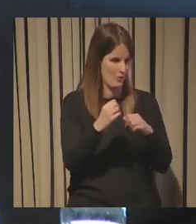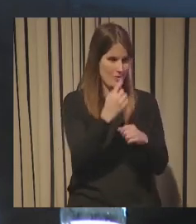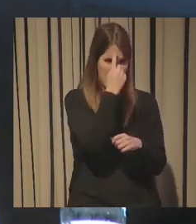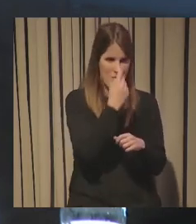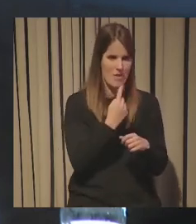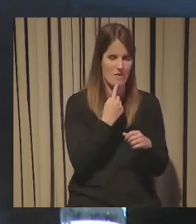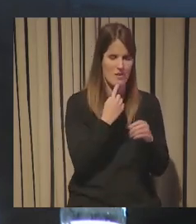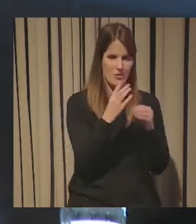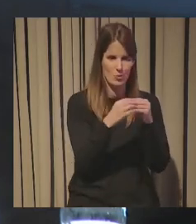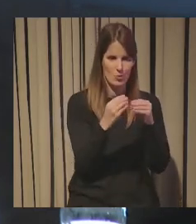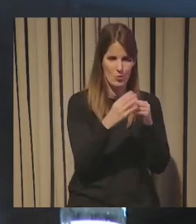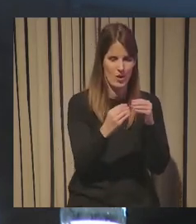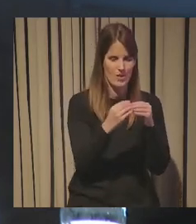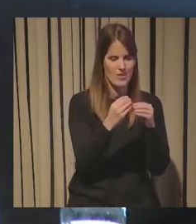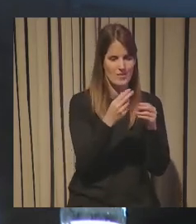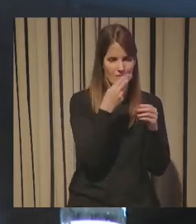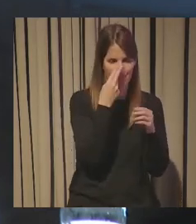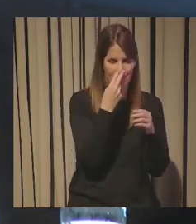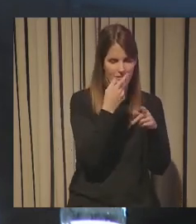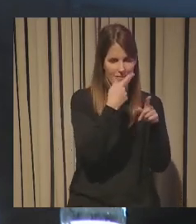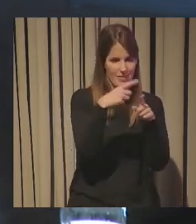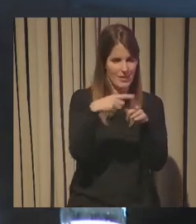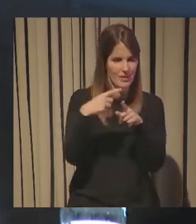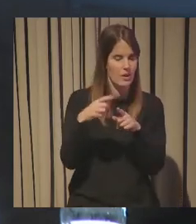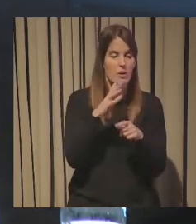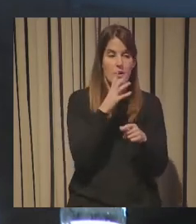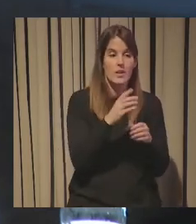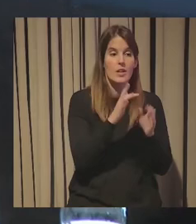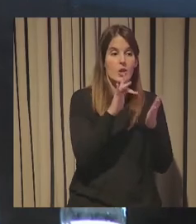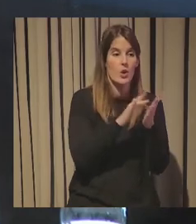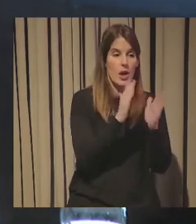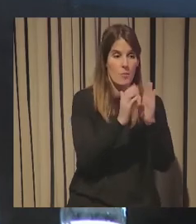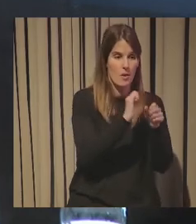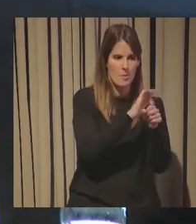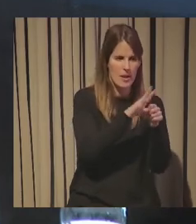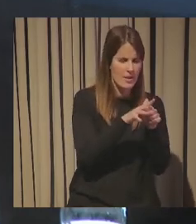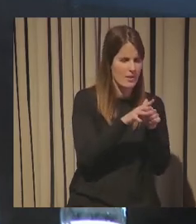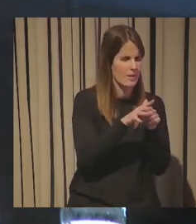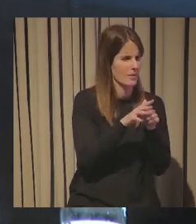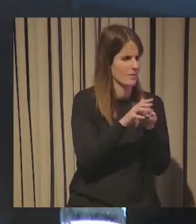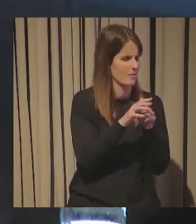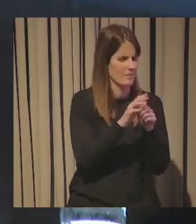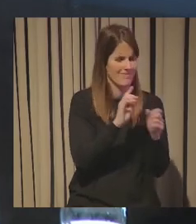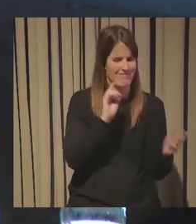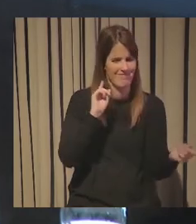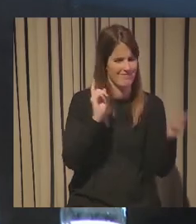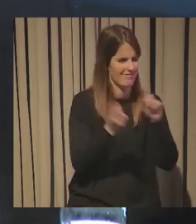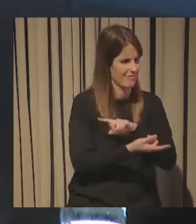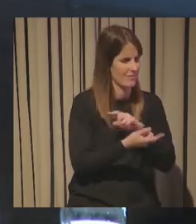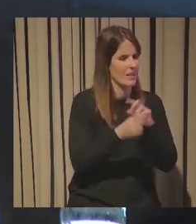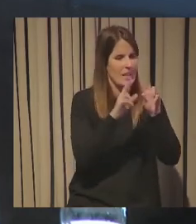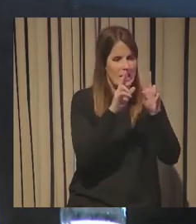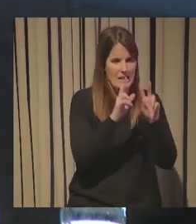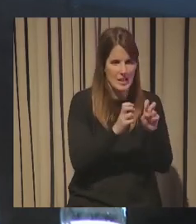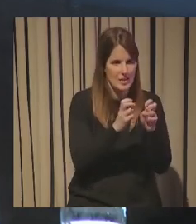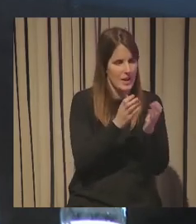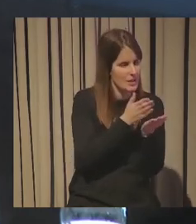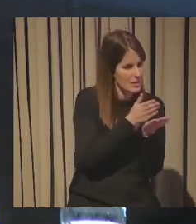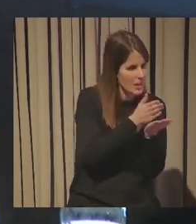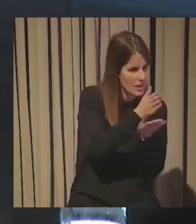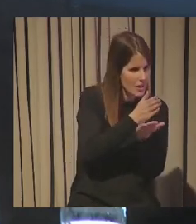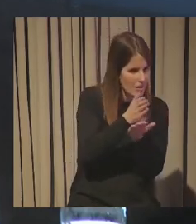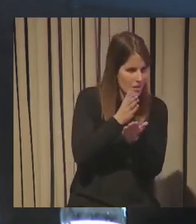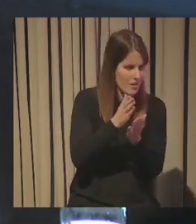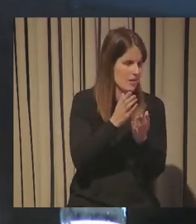la pandemia ha revolucionado todo lo que tiene que ver con las tendencias narrativas en